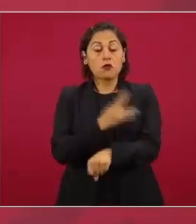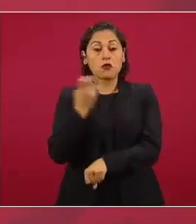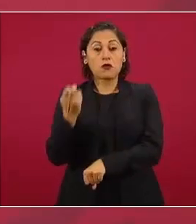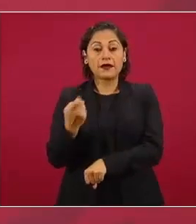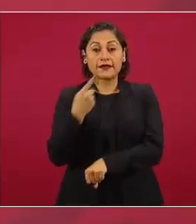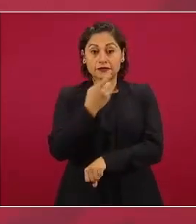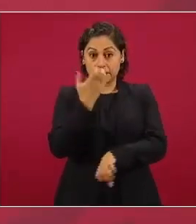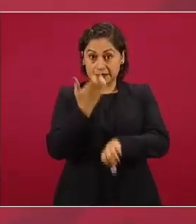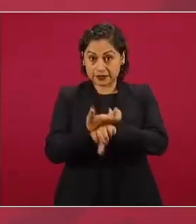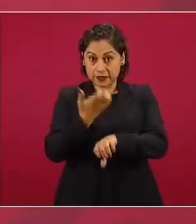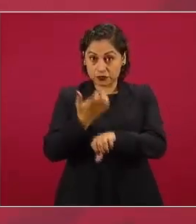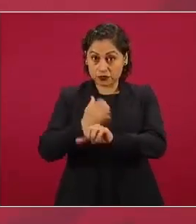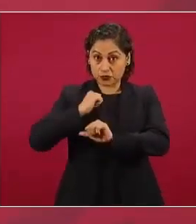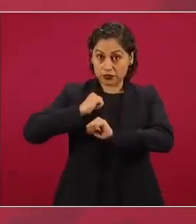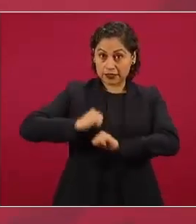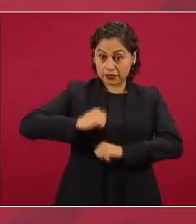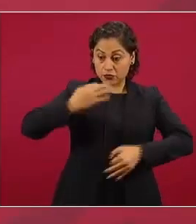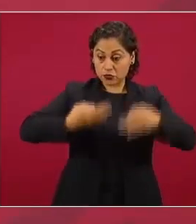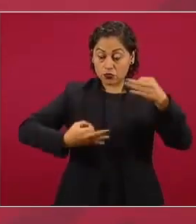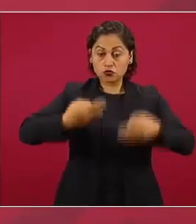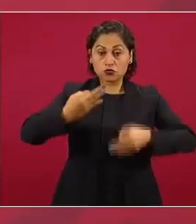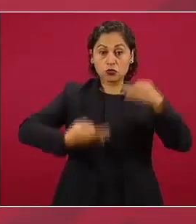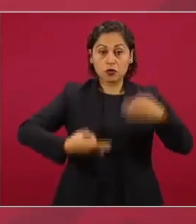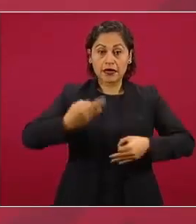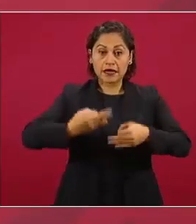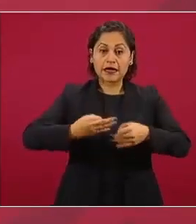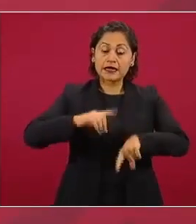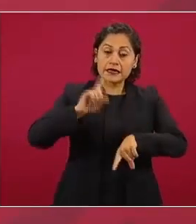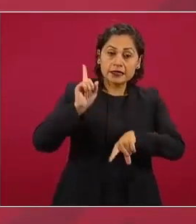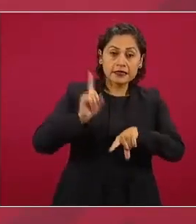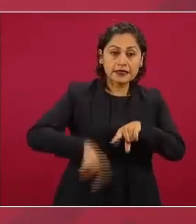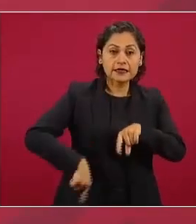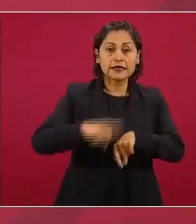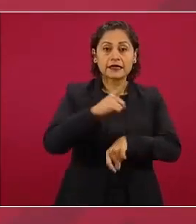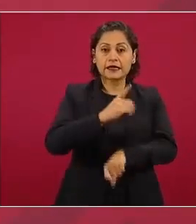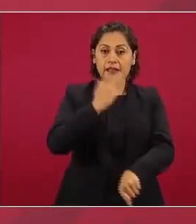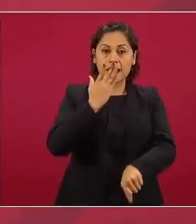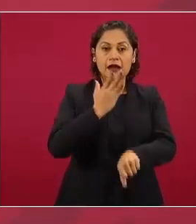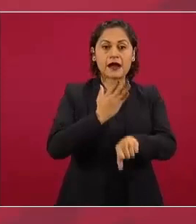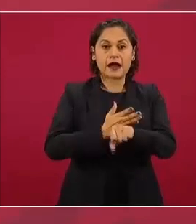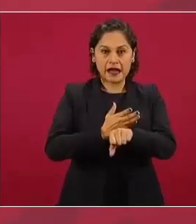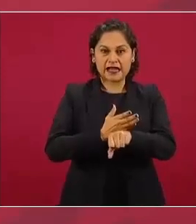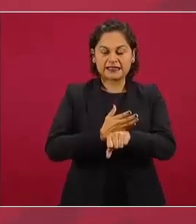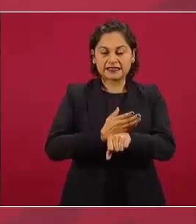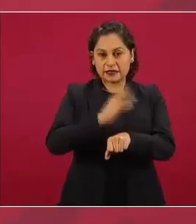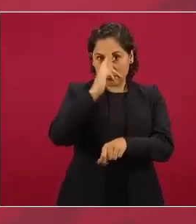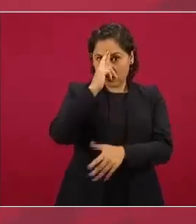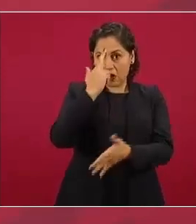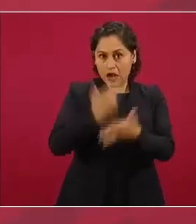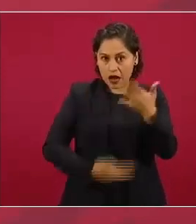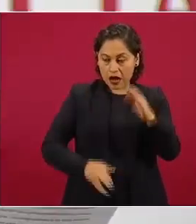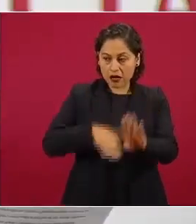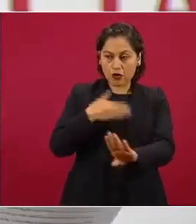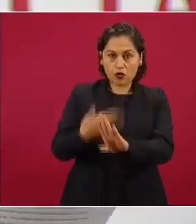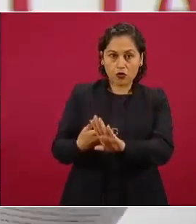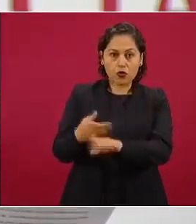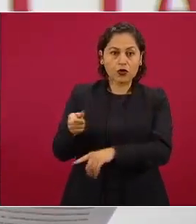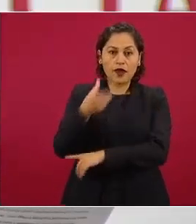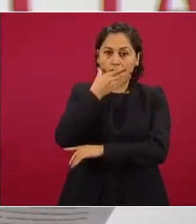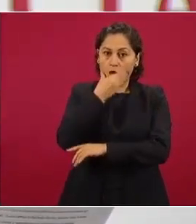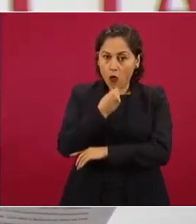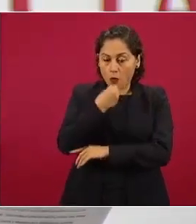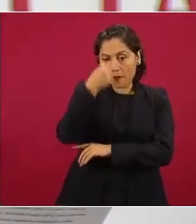decisión de solicitar a la jueza que se desestime en los cargos penales de Estados Unidos contra el exsecretario Sinfuegos para que pueda ser